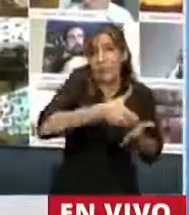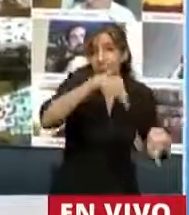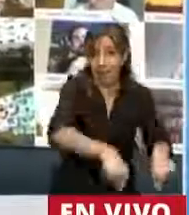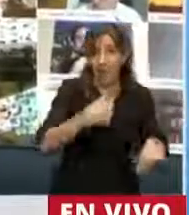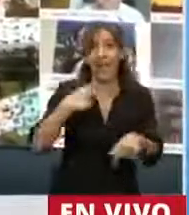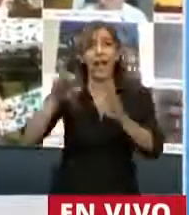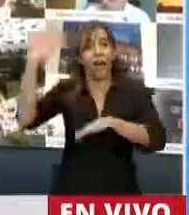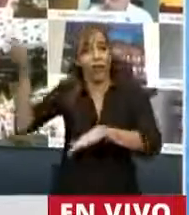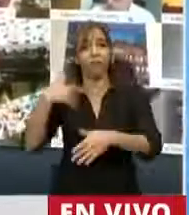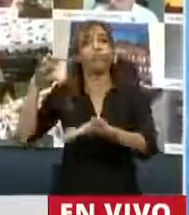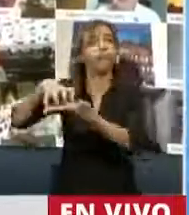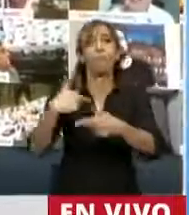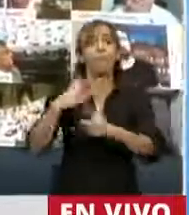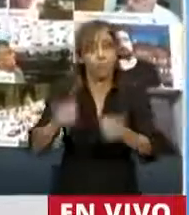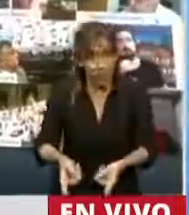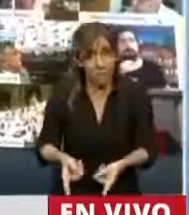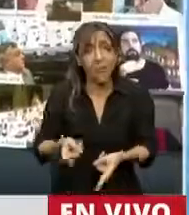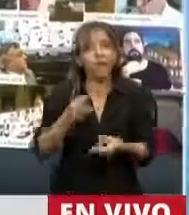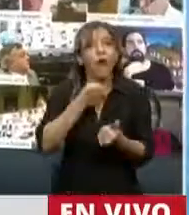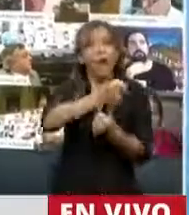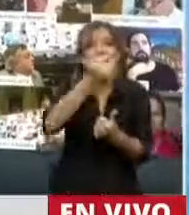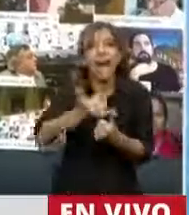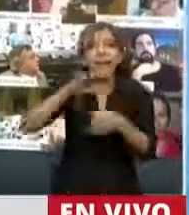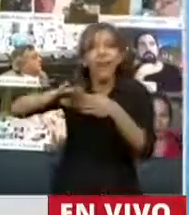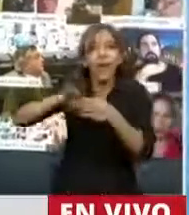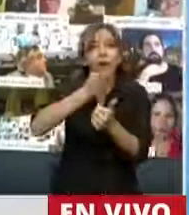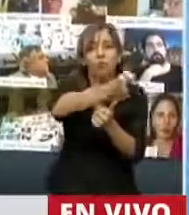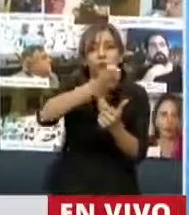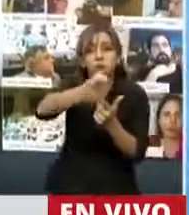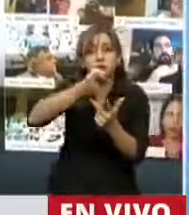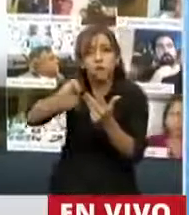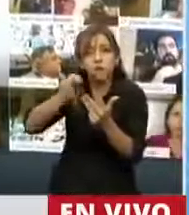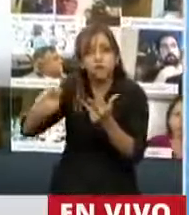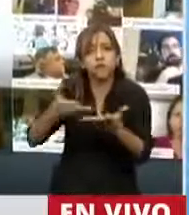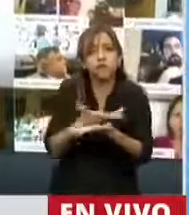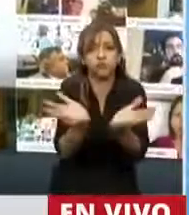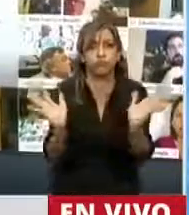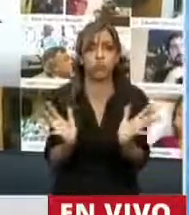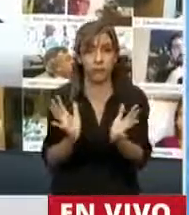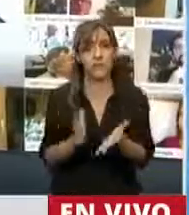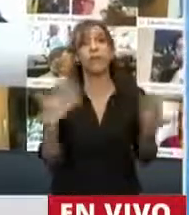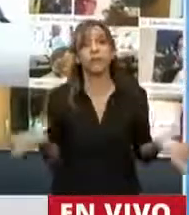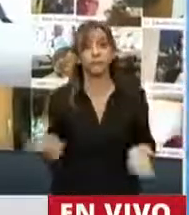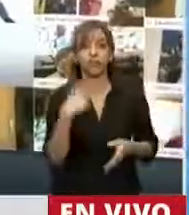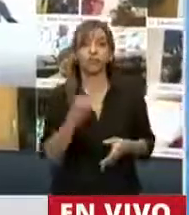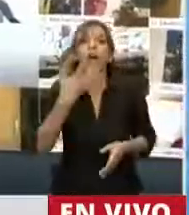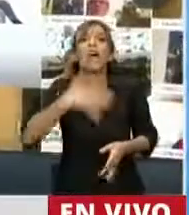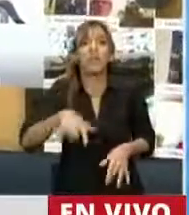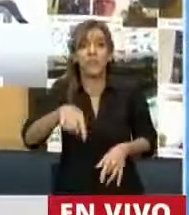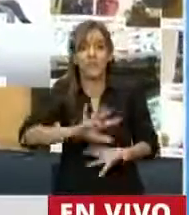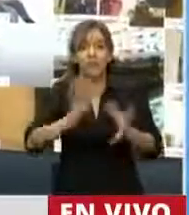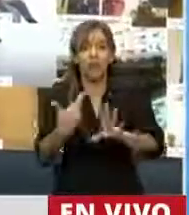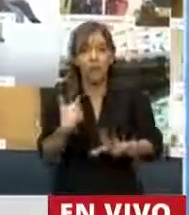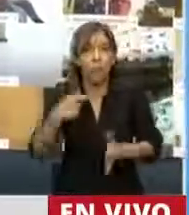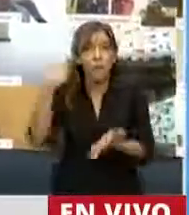organismos multilaterales, con otros organismos públicos. Entonces no se puede entender el problema de este default solamente comparando